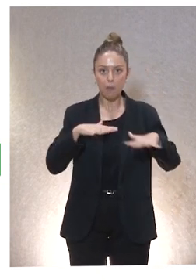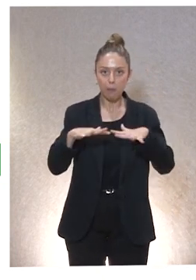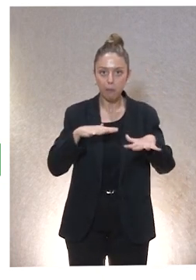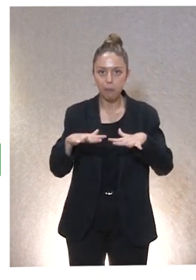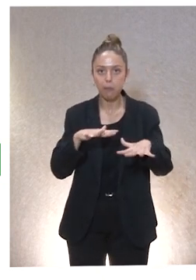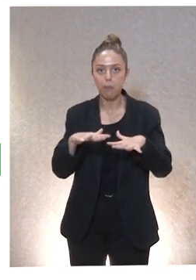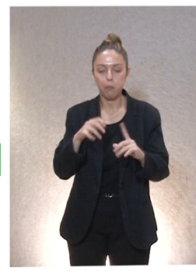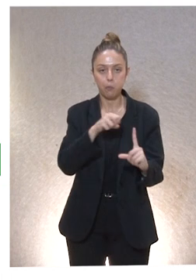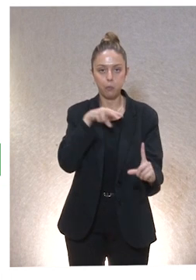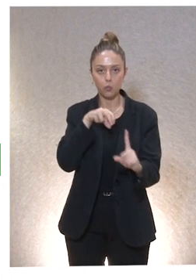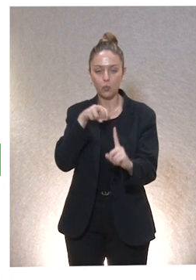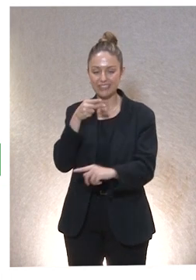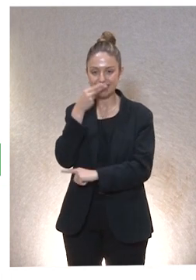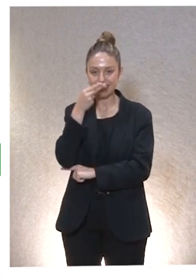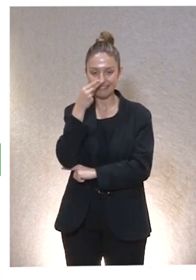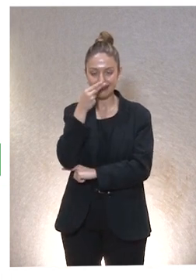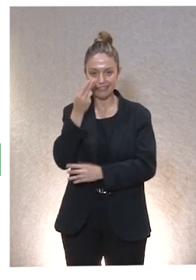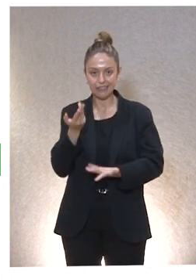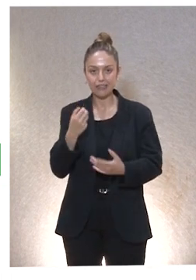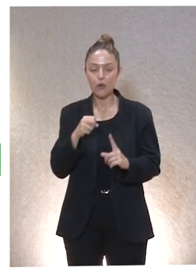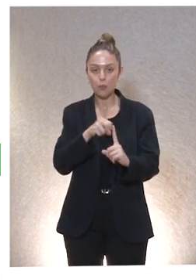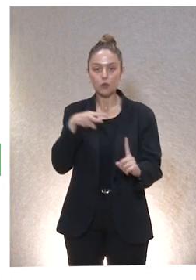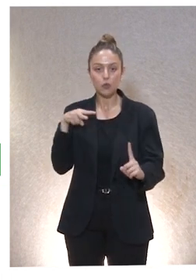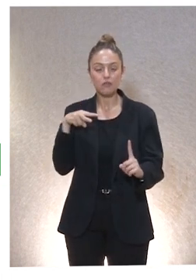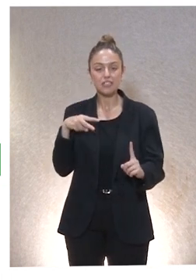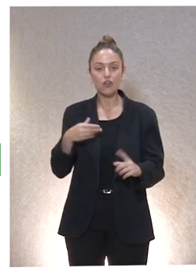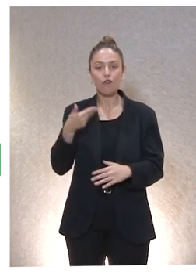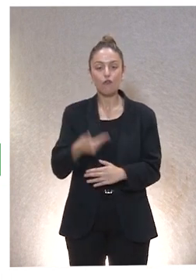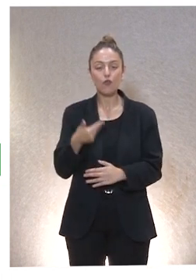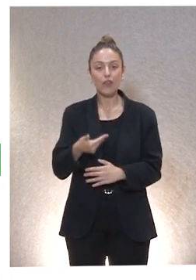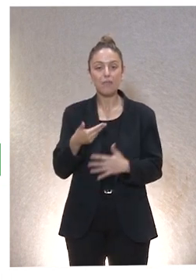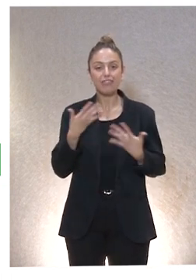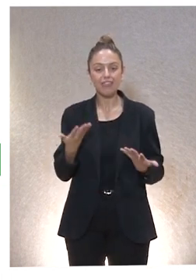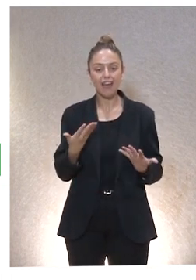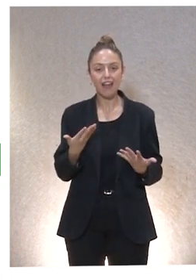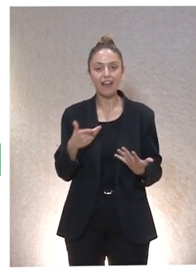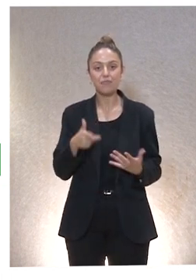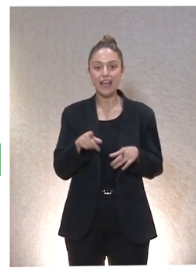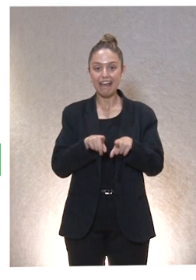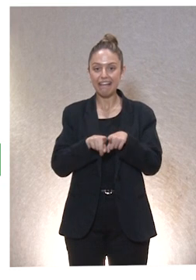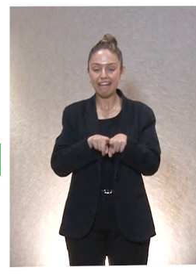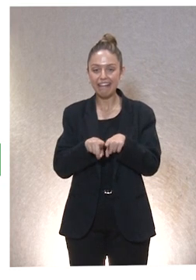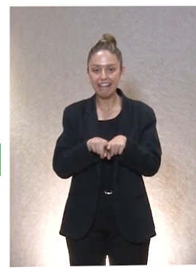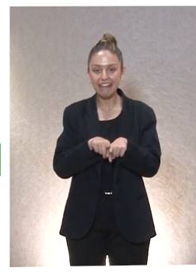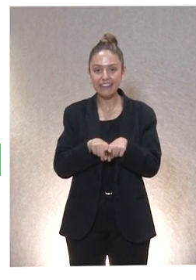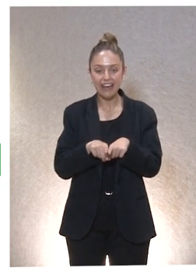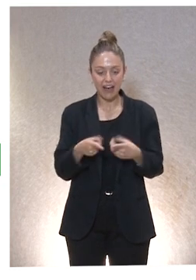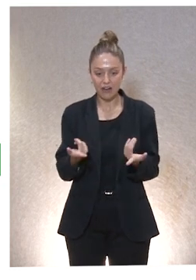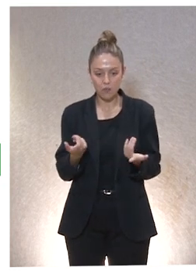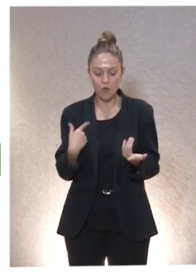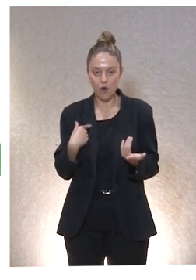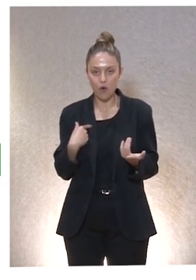bajo muchos puntos de vista. El punto de vista fundamental, porque son valiosos, es que en esa crítica hay algo irrenunciable.